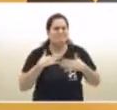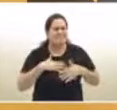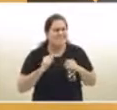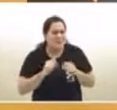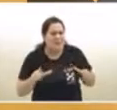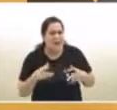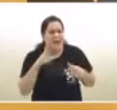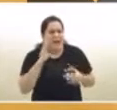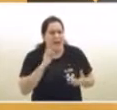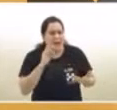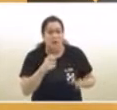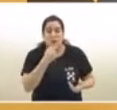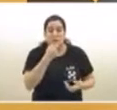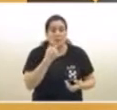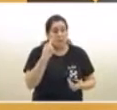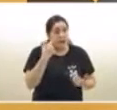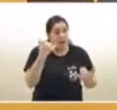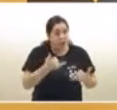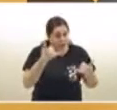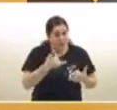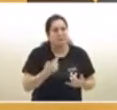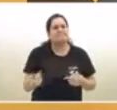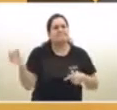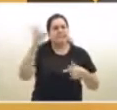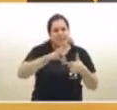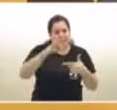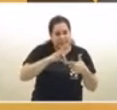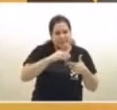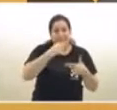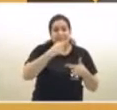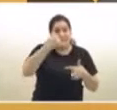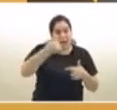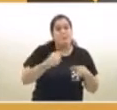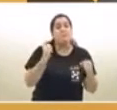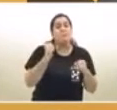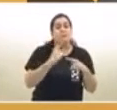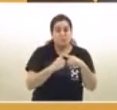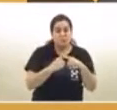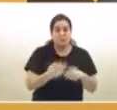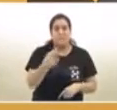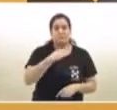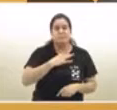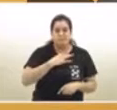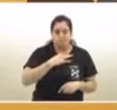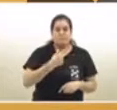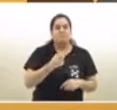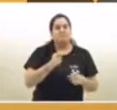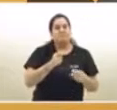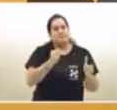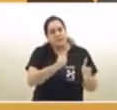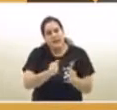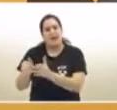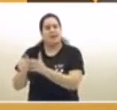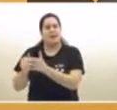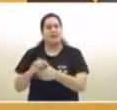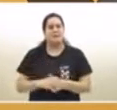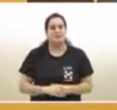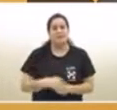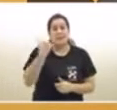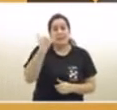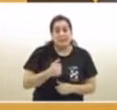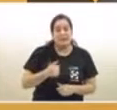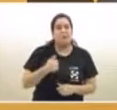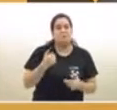positivo, se los aísla. Ya han pasado más de 50.000 personas al día de hoy por los hoteles, donde aislamos aquellos